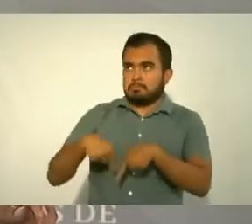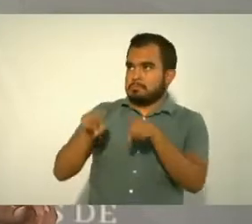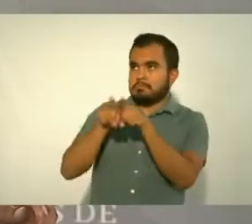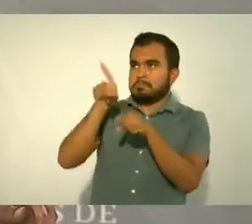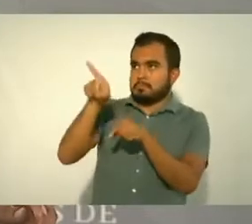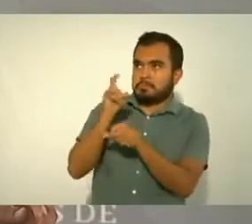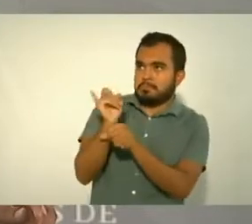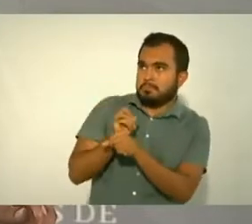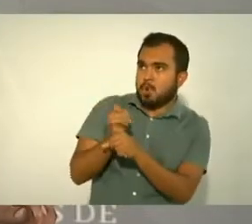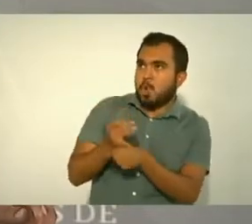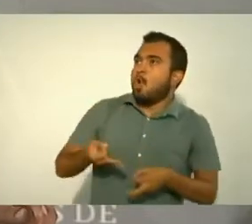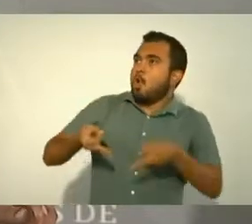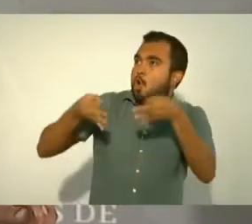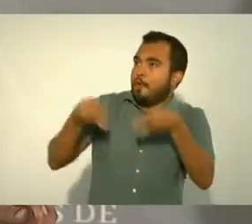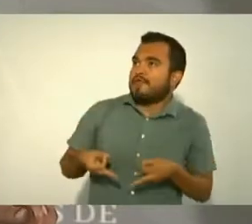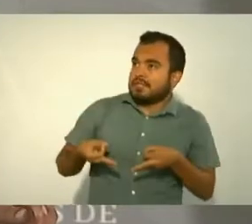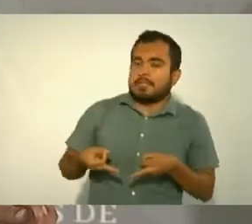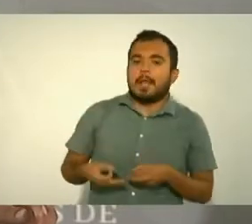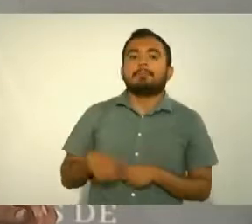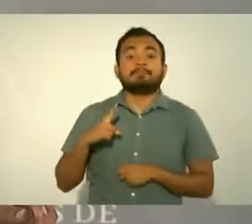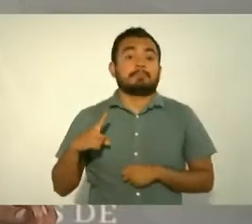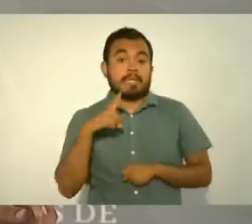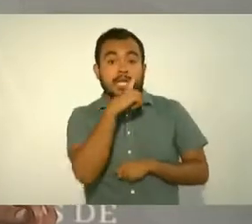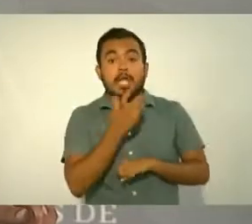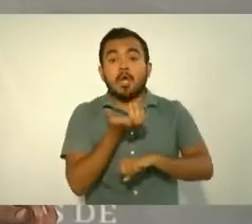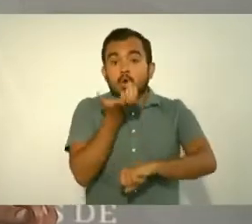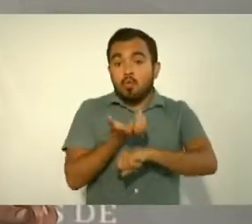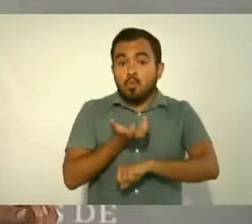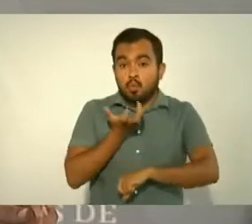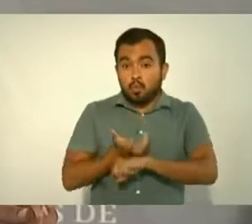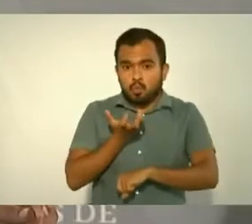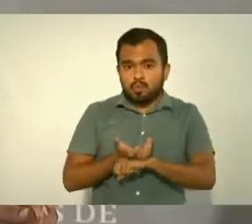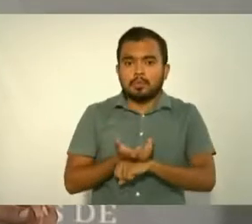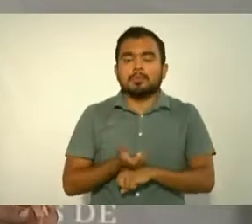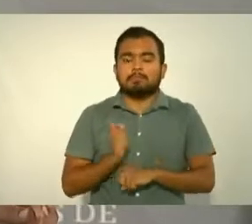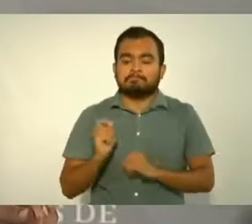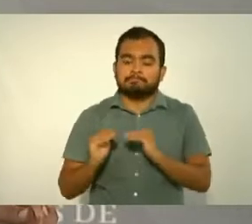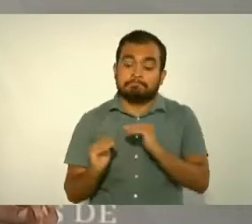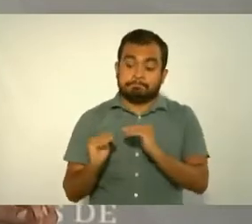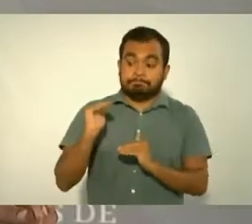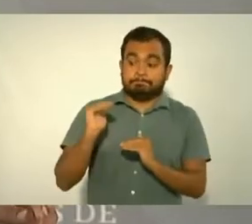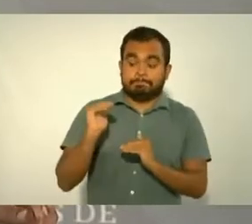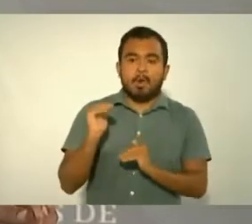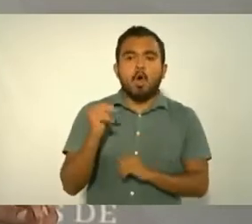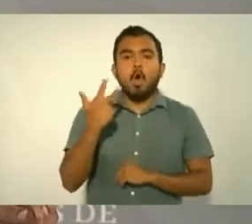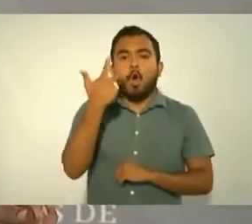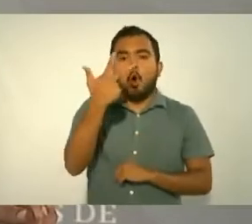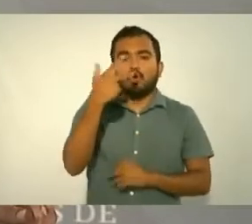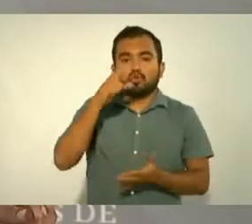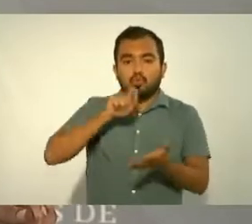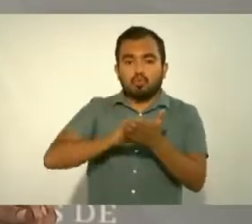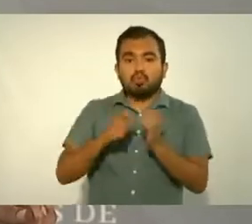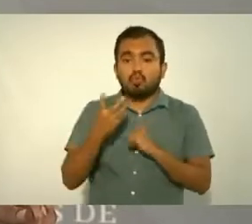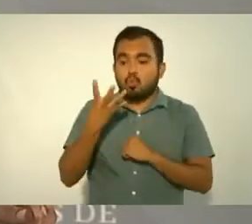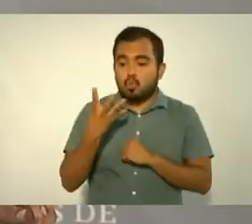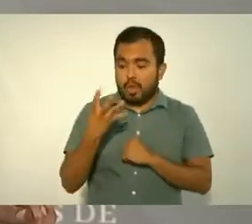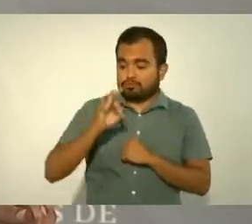en Estados Unidos 8.4